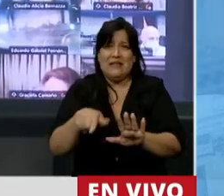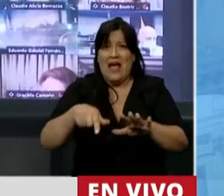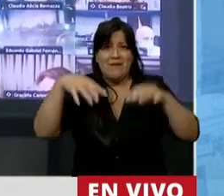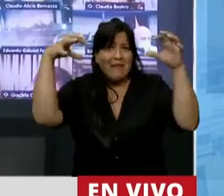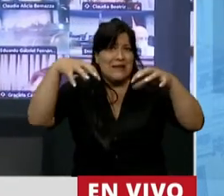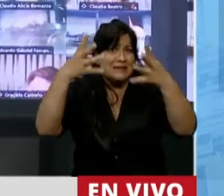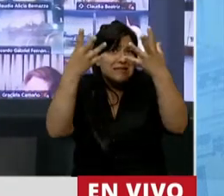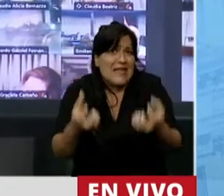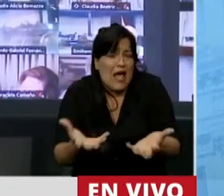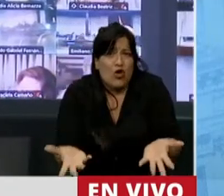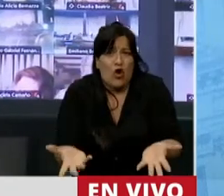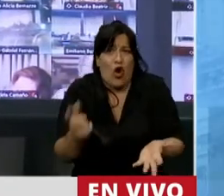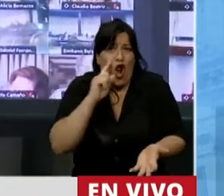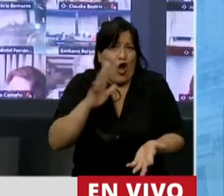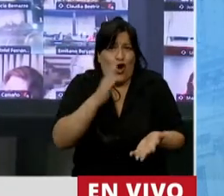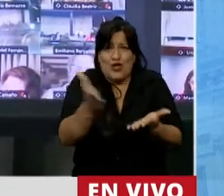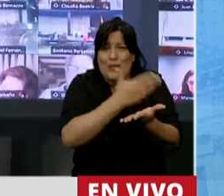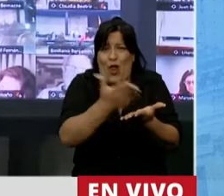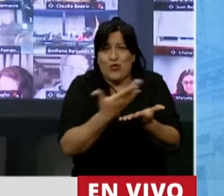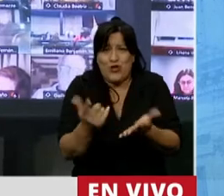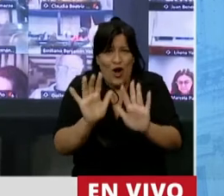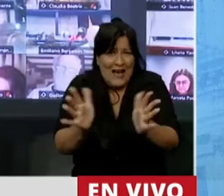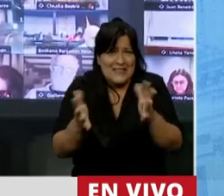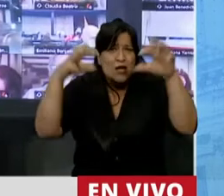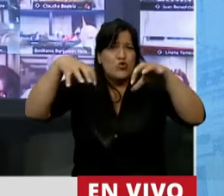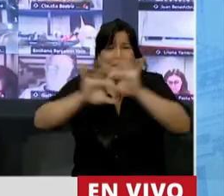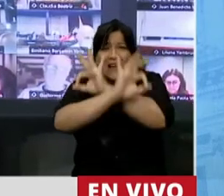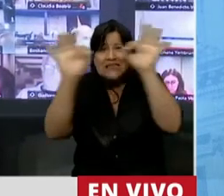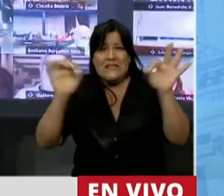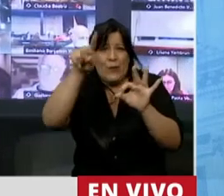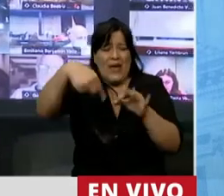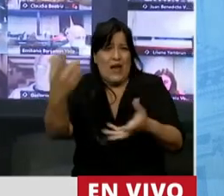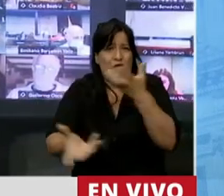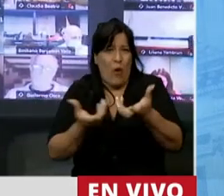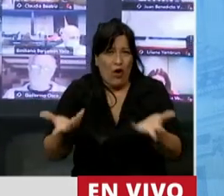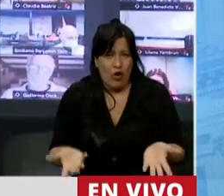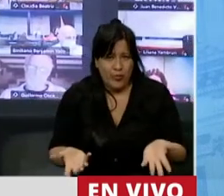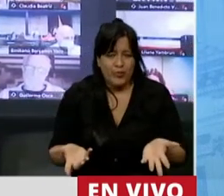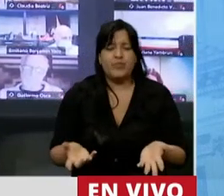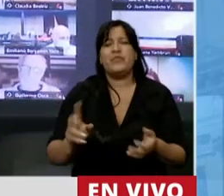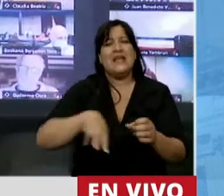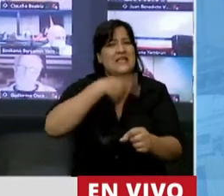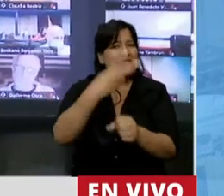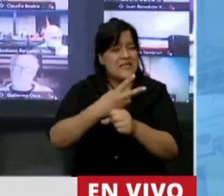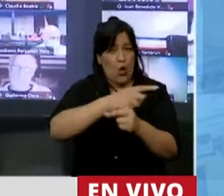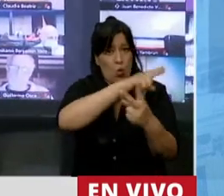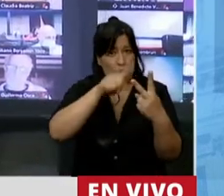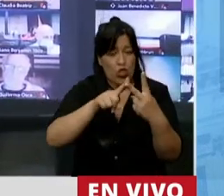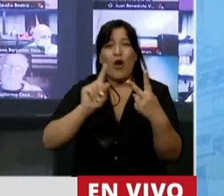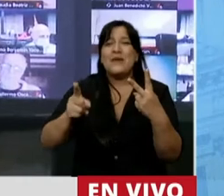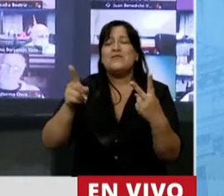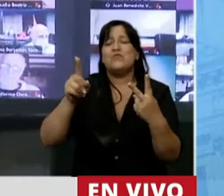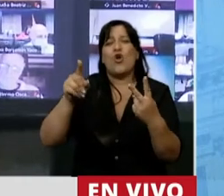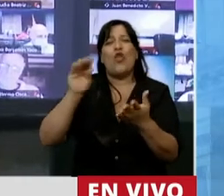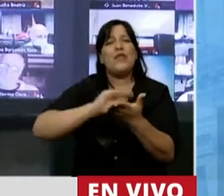desconocer al sector productivo. En segundo lugar, al revés de lo que dijo la diputada